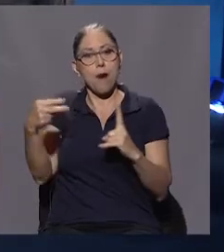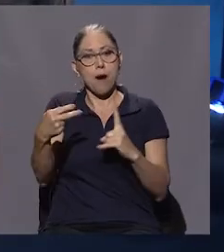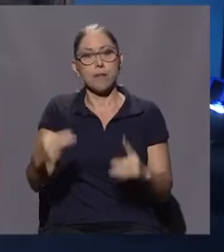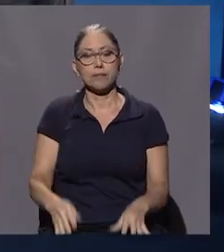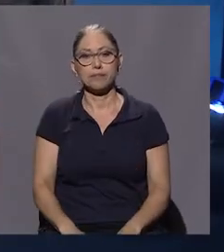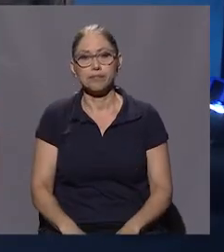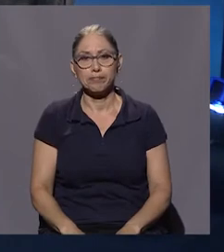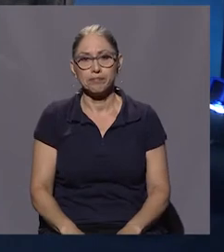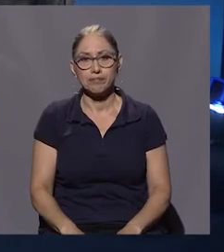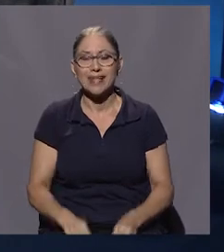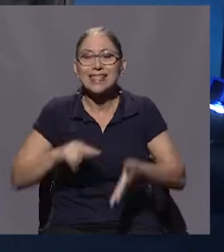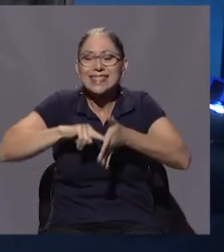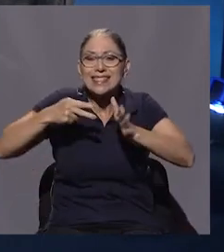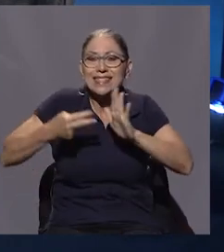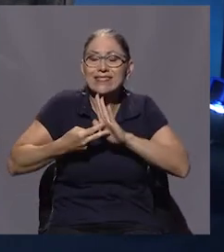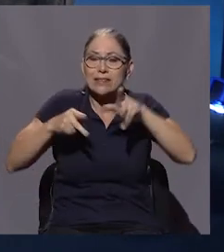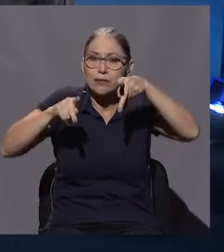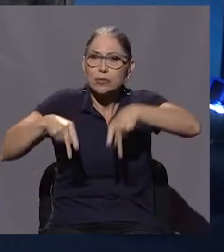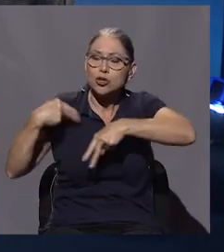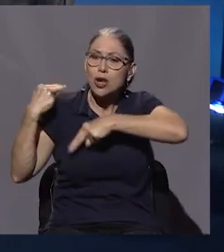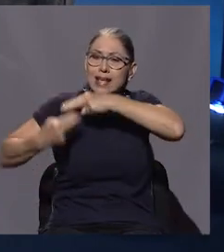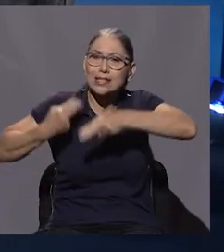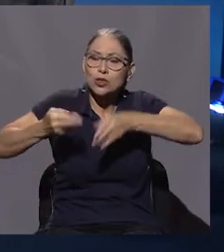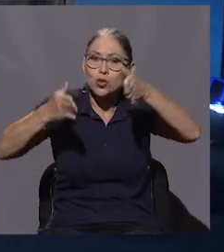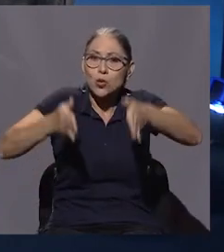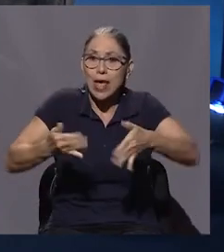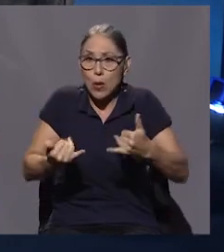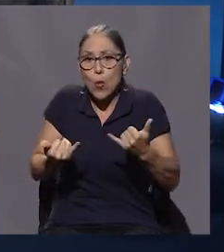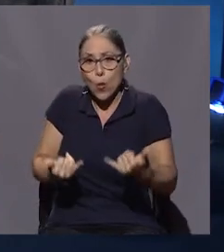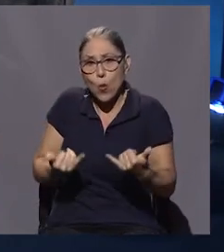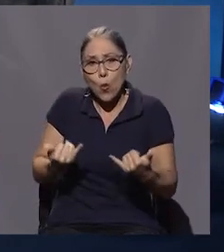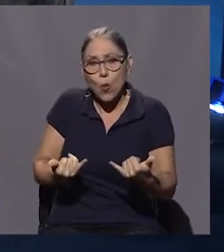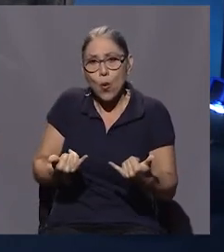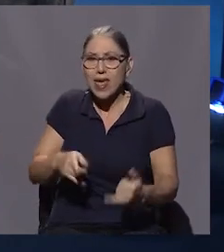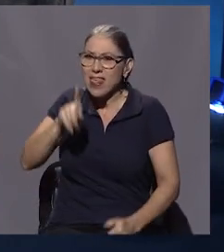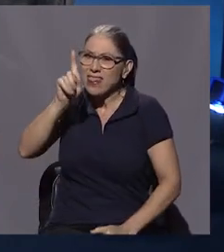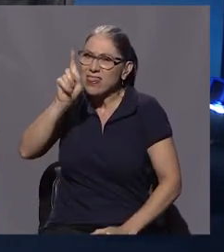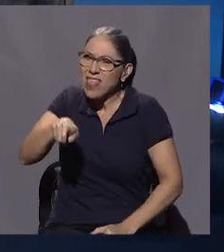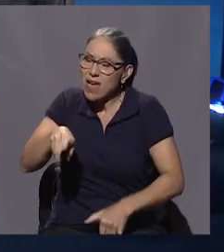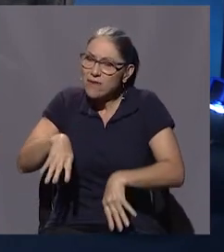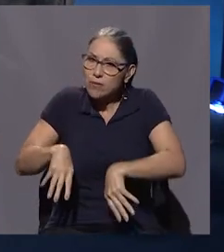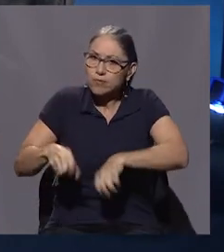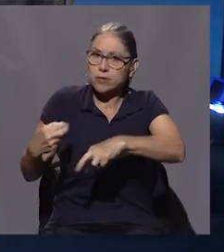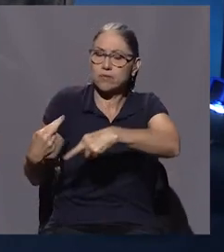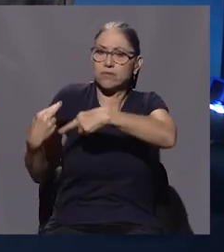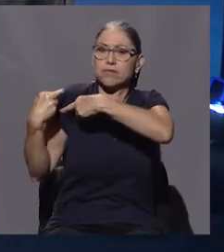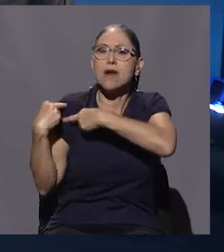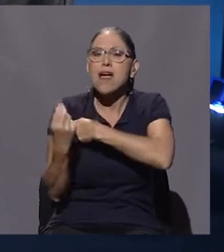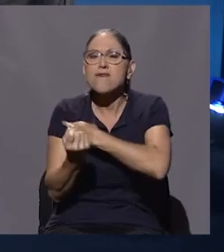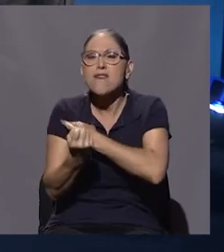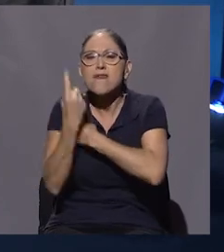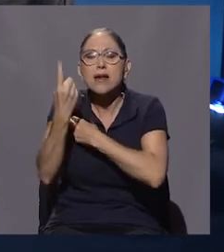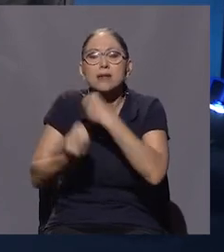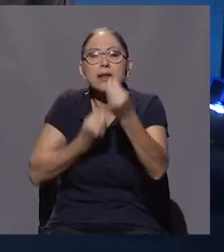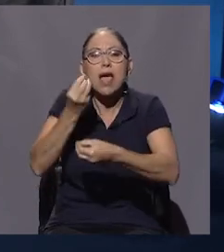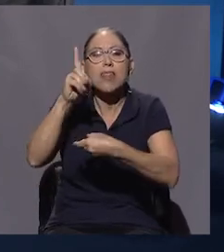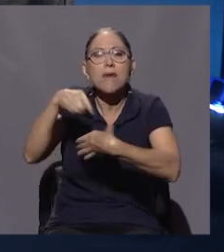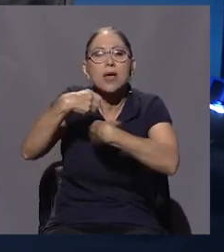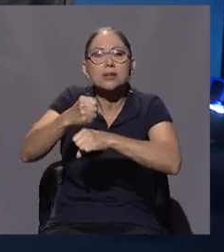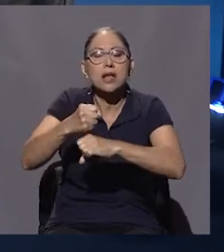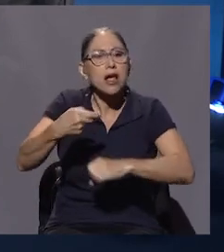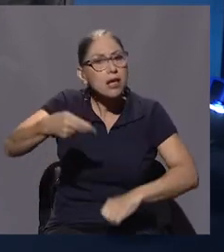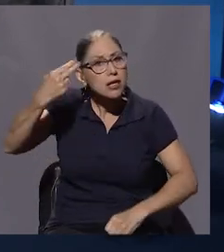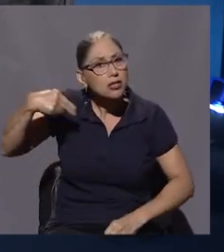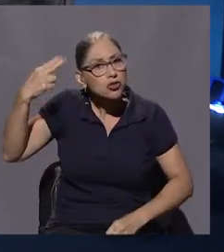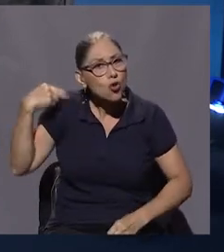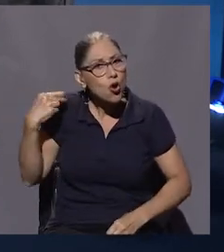decirle entonces es que el historiador hoy día tiene la obligación de entender qué es lo que tiene que ser. La historia no es una